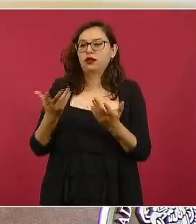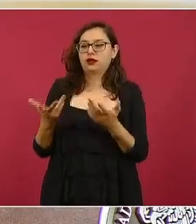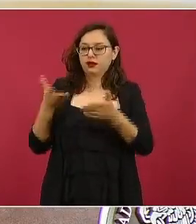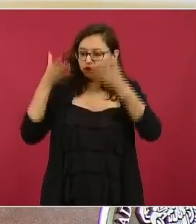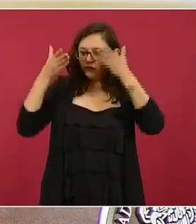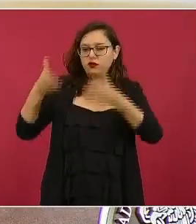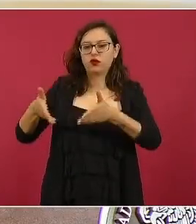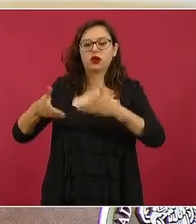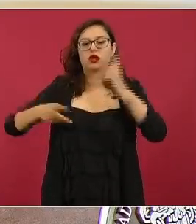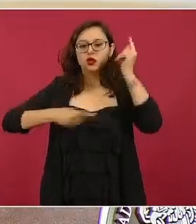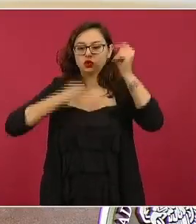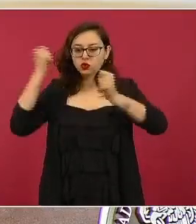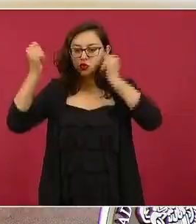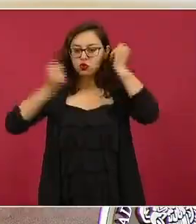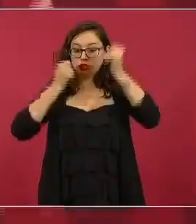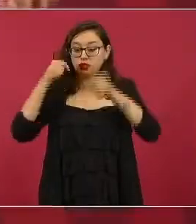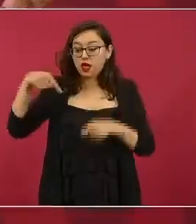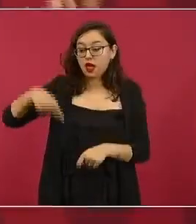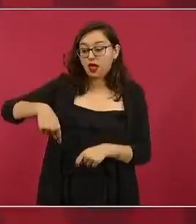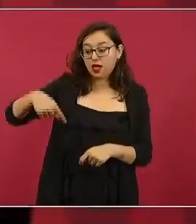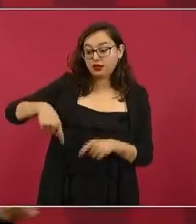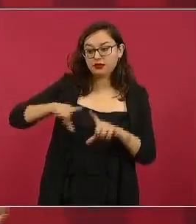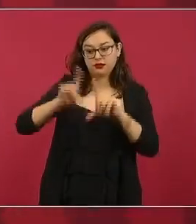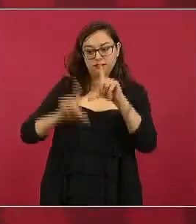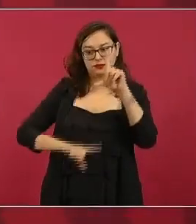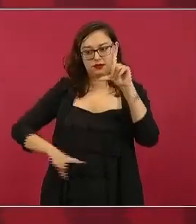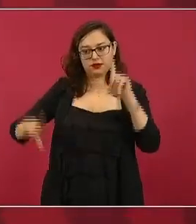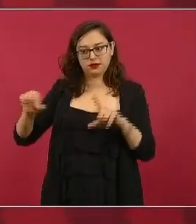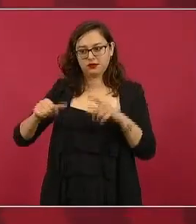y que les ayudamos